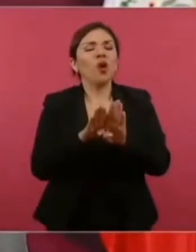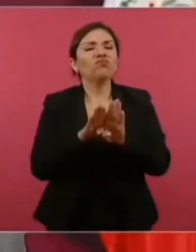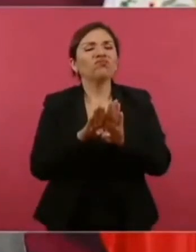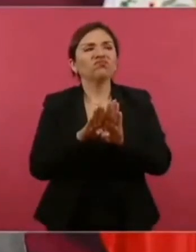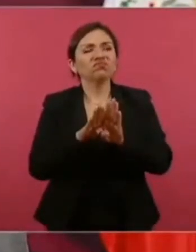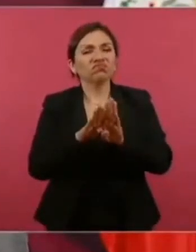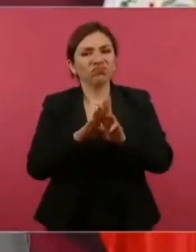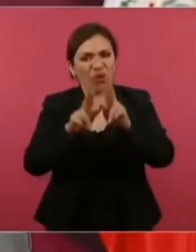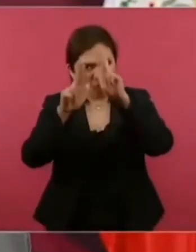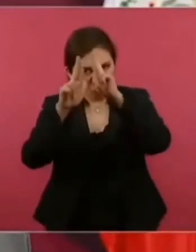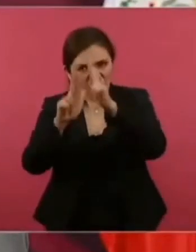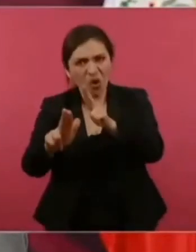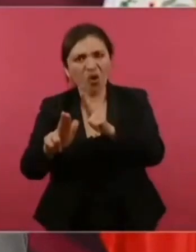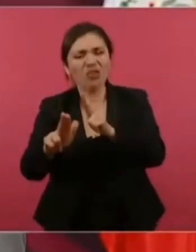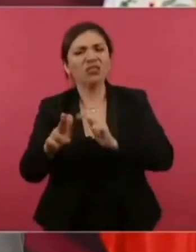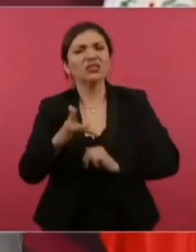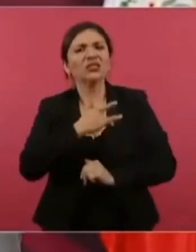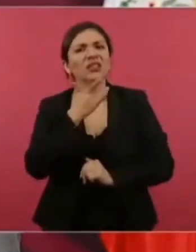dignifica